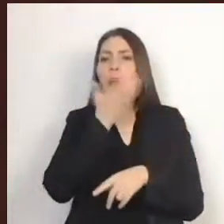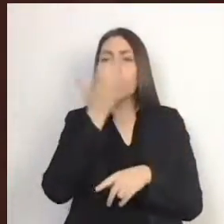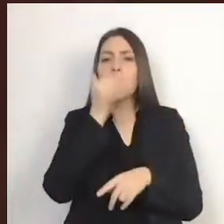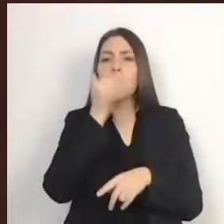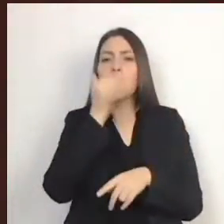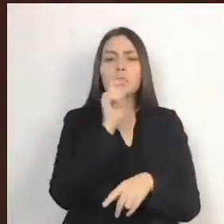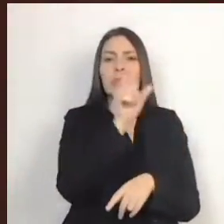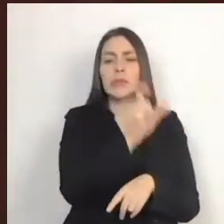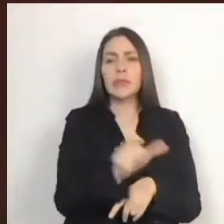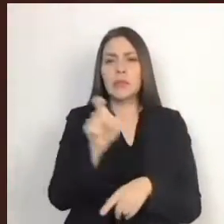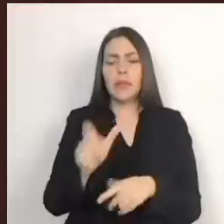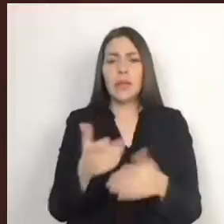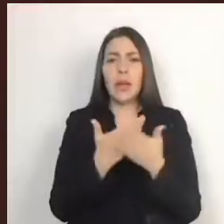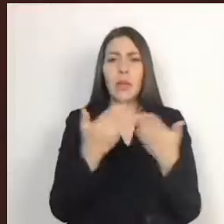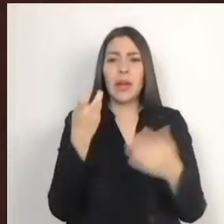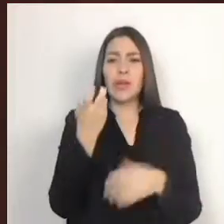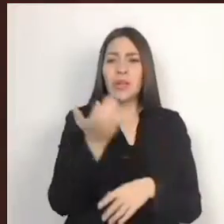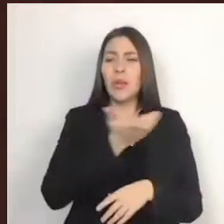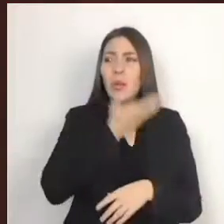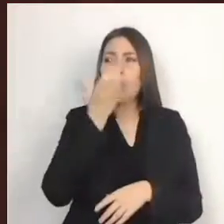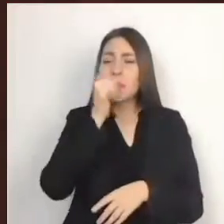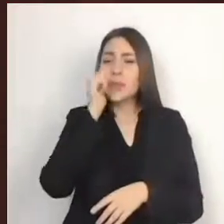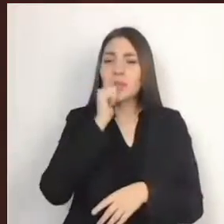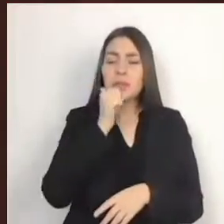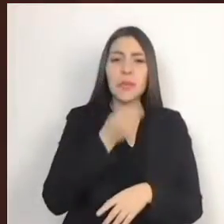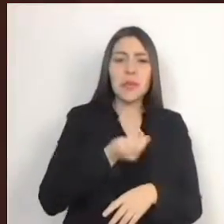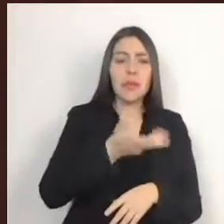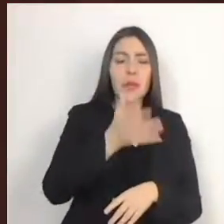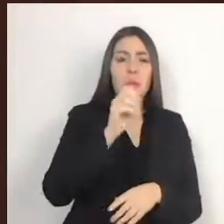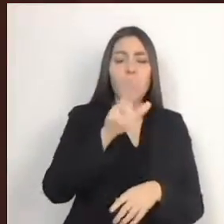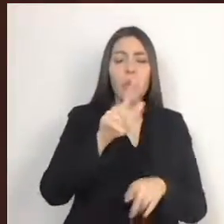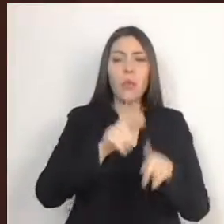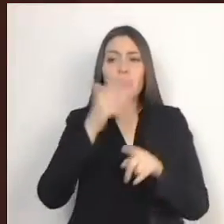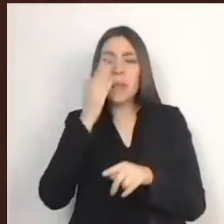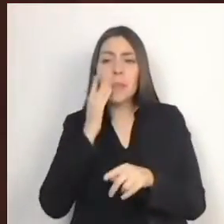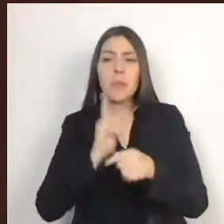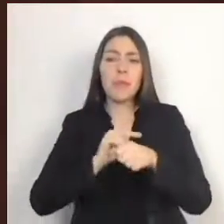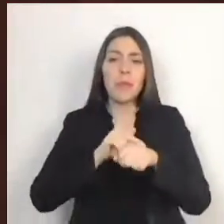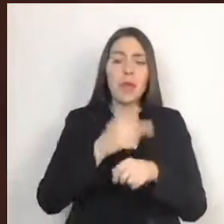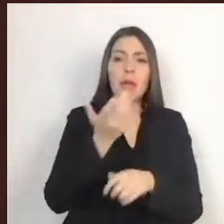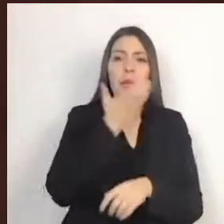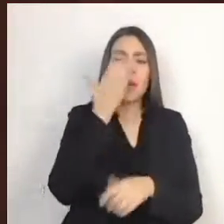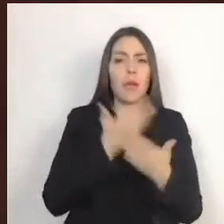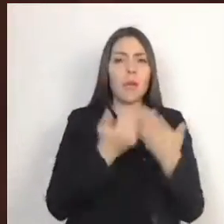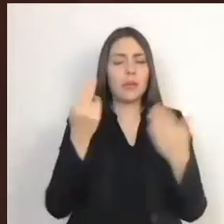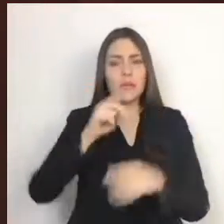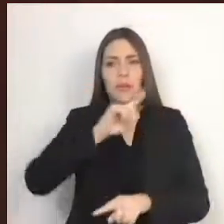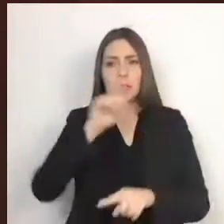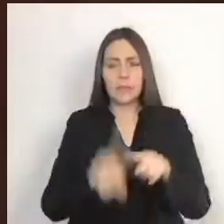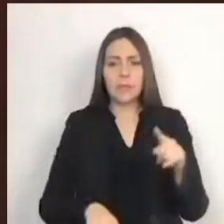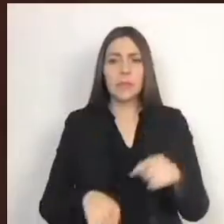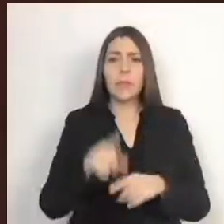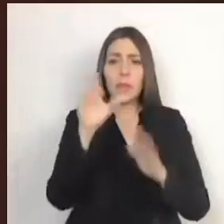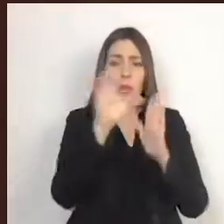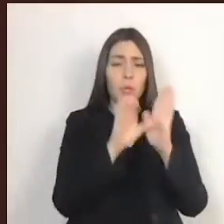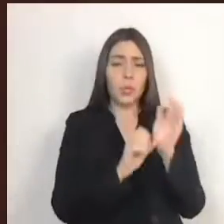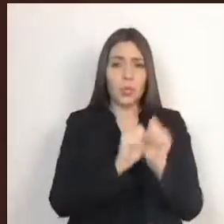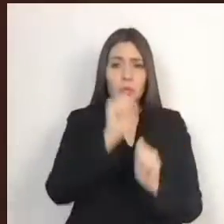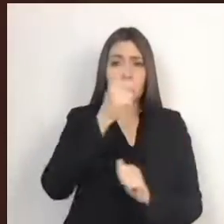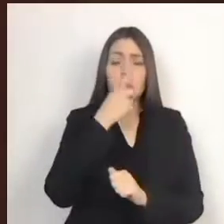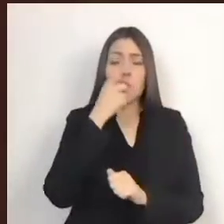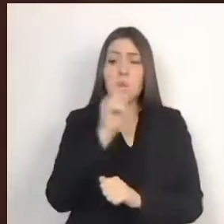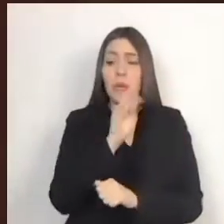de erradicar esos paradigmas anacrónicos. Prescribe en nuestra Constitución Federal que cualquier persona nacida en territorio nacional